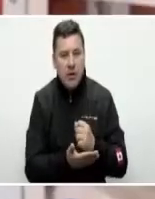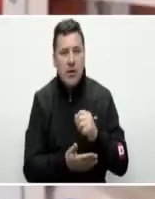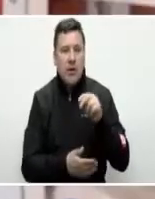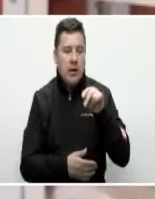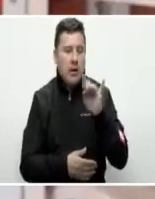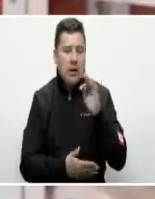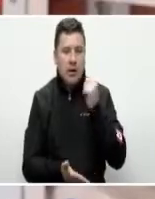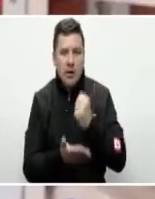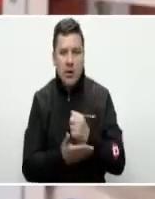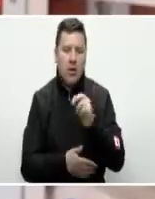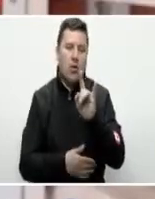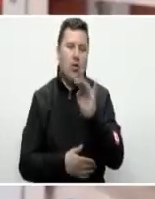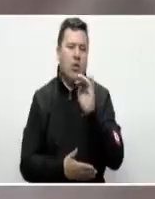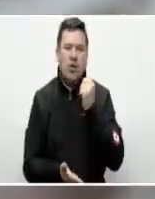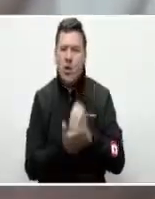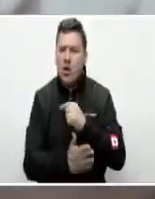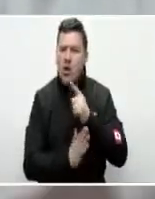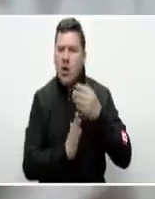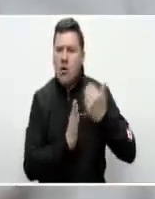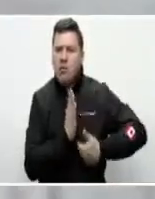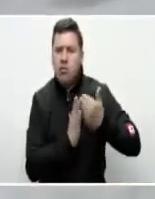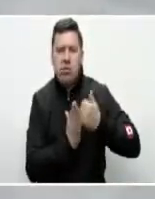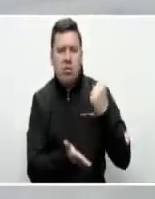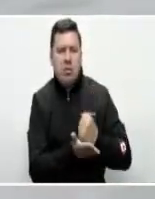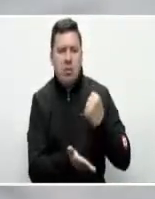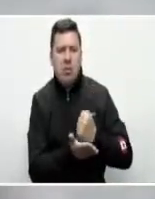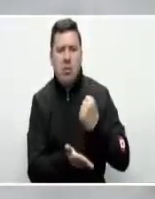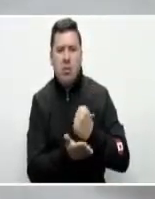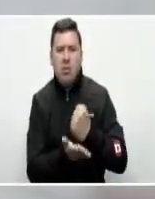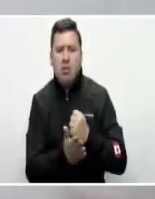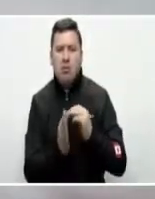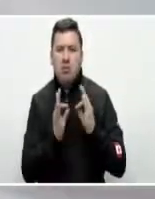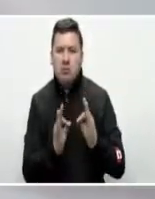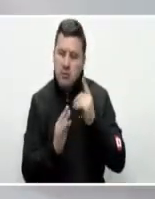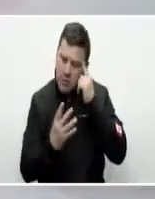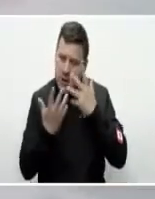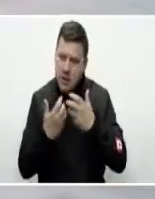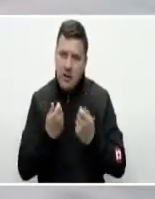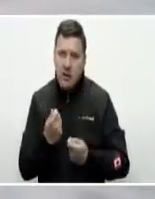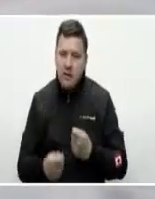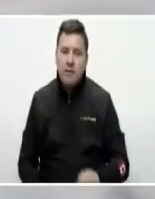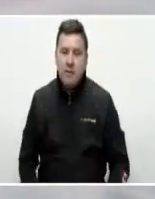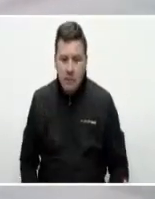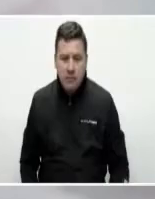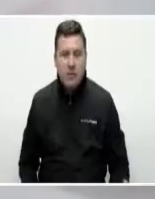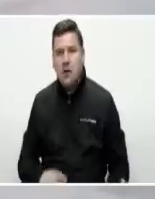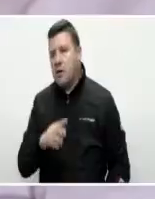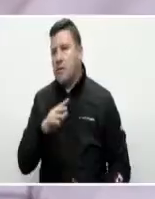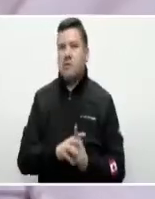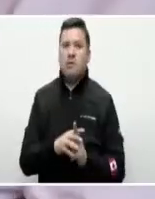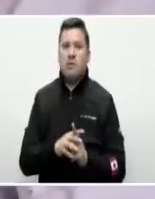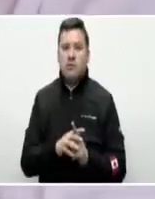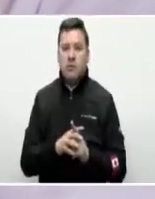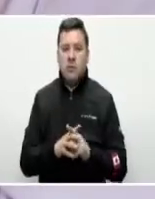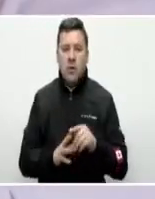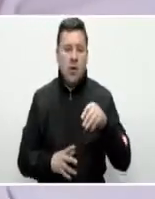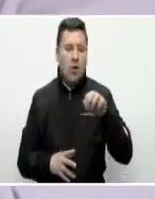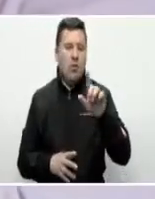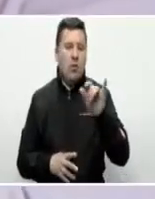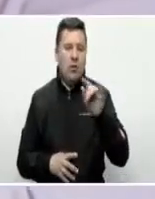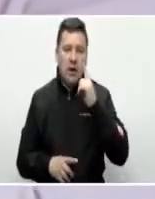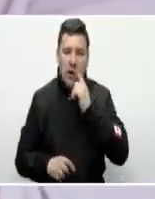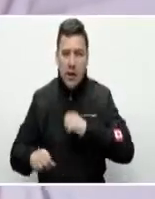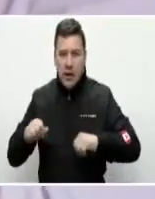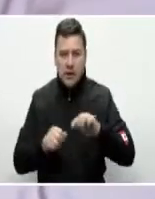NID, el RU, todo ese papeleo que requiere tener una empresa. De esta forma nació la empresa Multidaseo Guachita